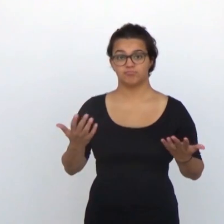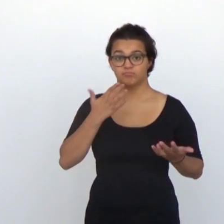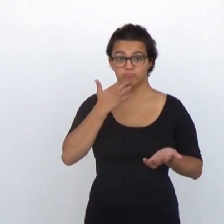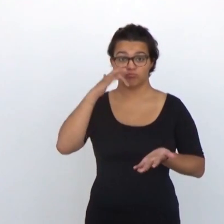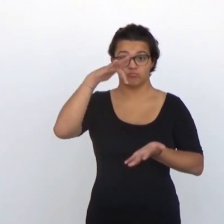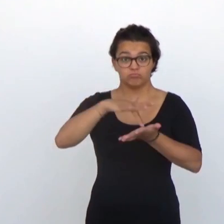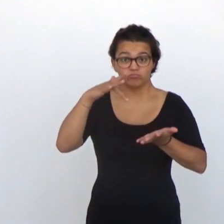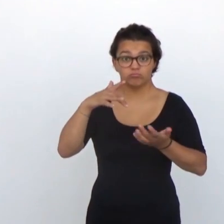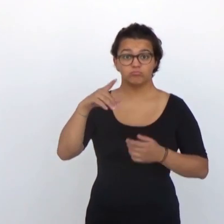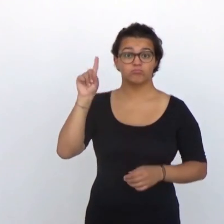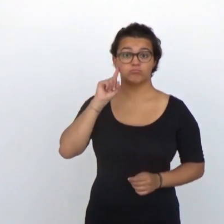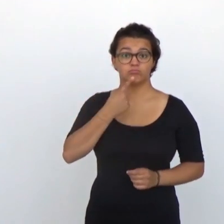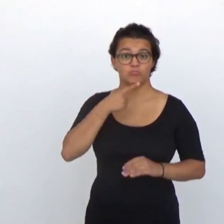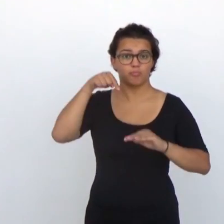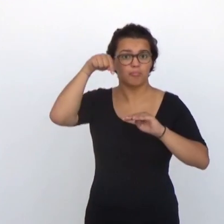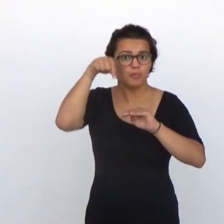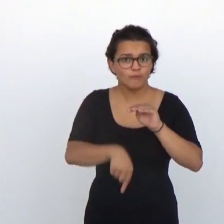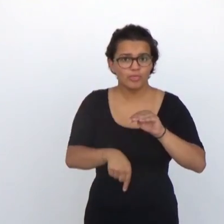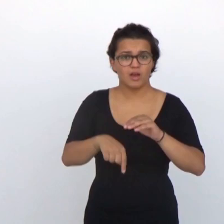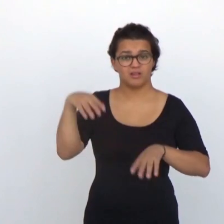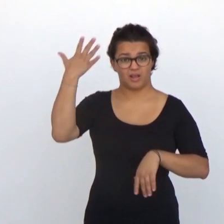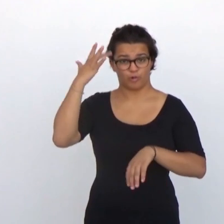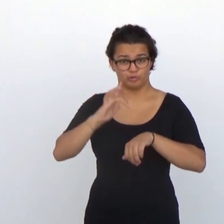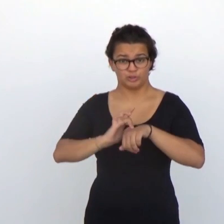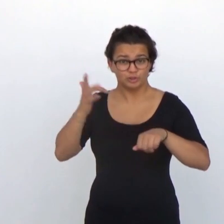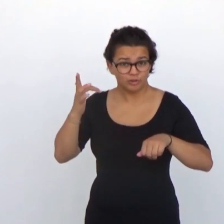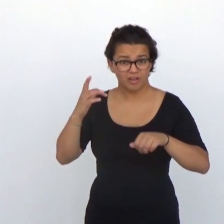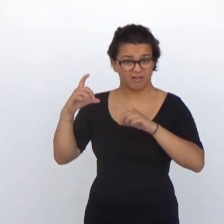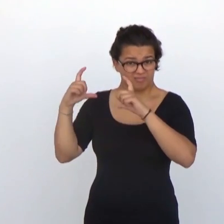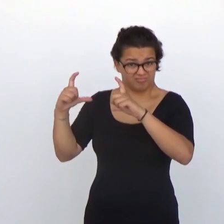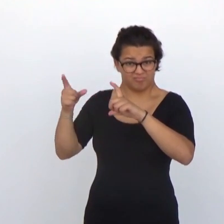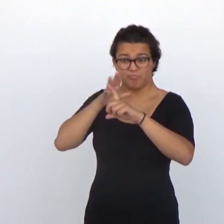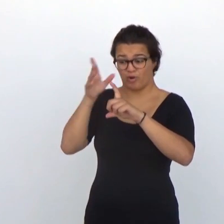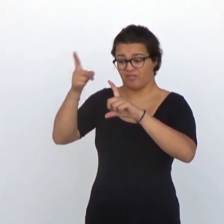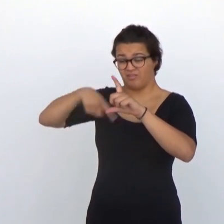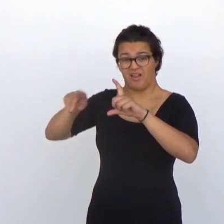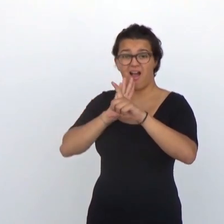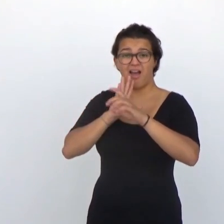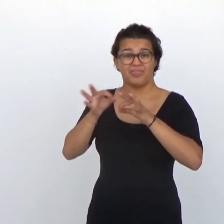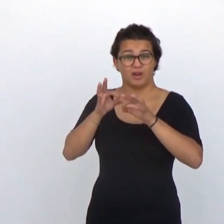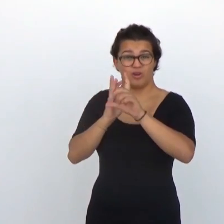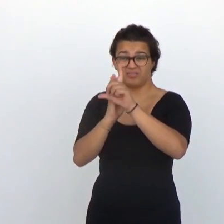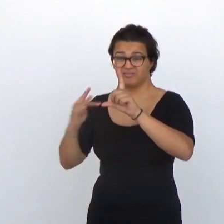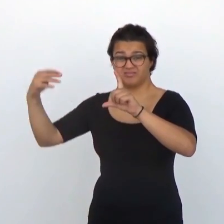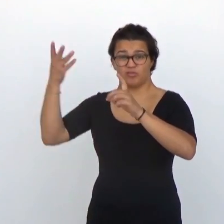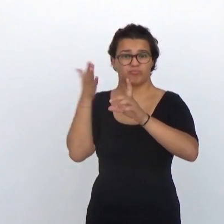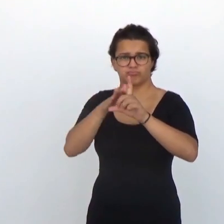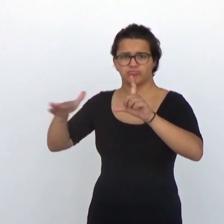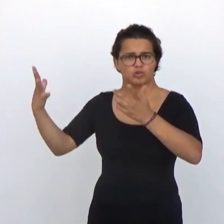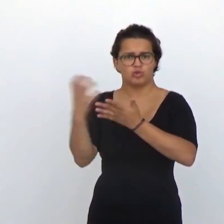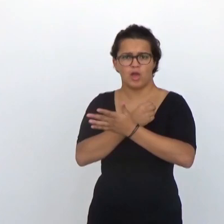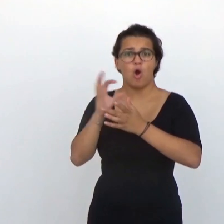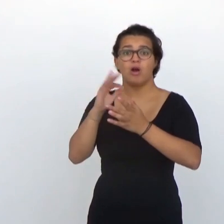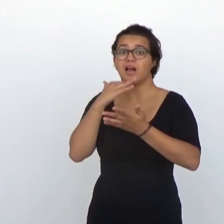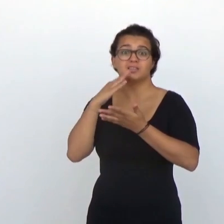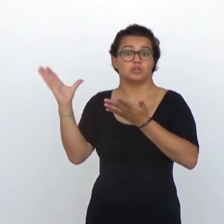¿Qué podemos hacer en estos casos en los que una persona tiene una sordera neurosensorial profunda porque han muerto todas o casi todas sus células